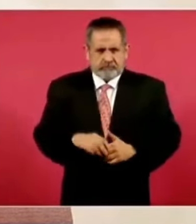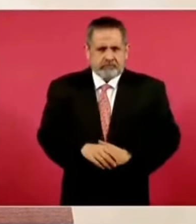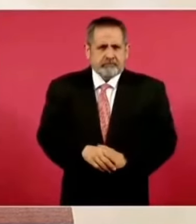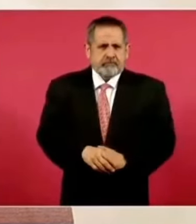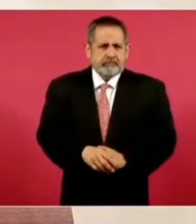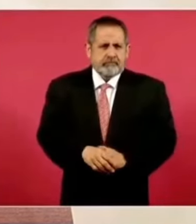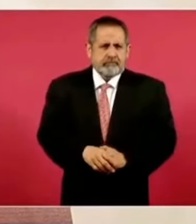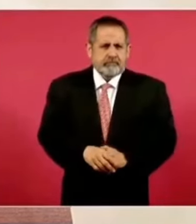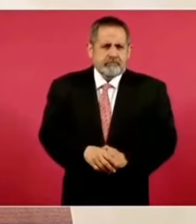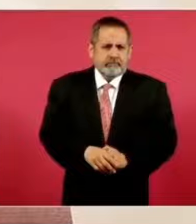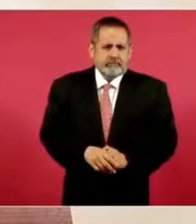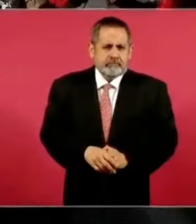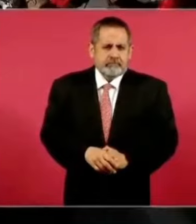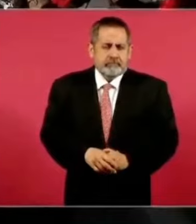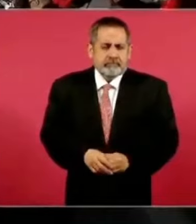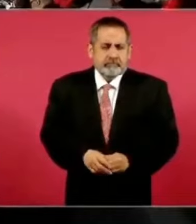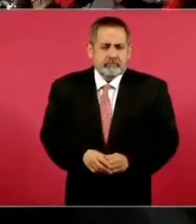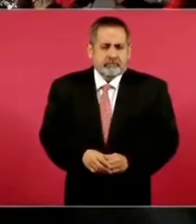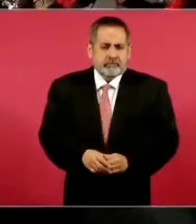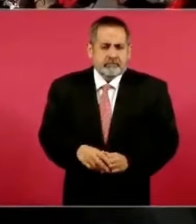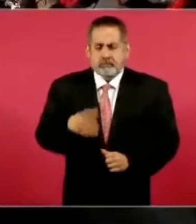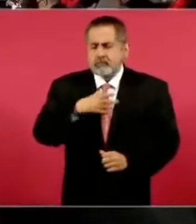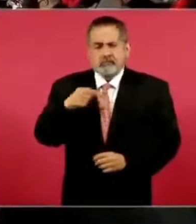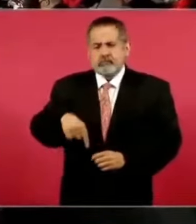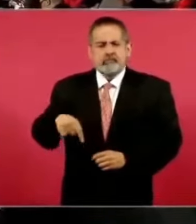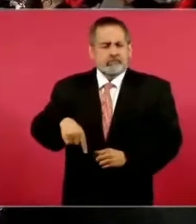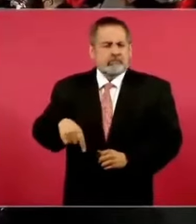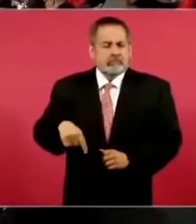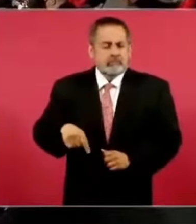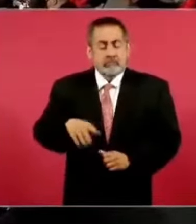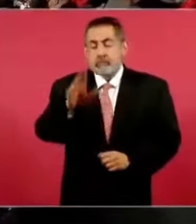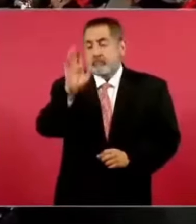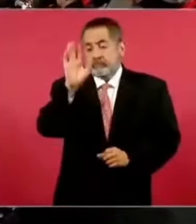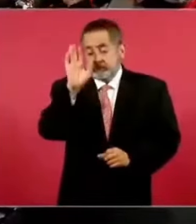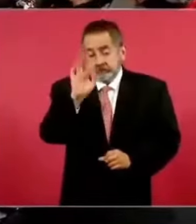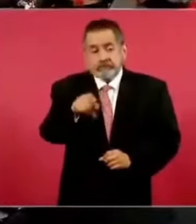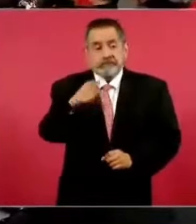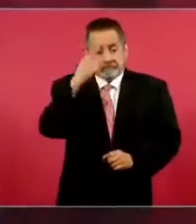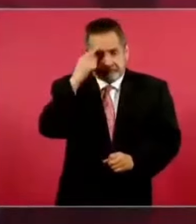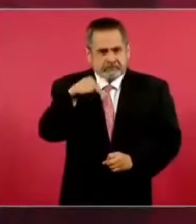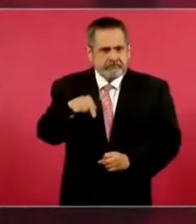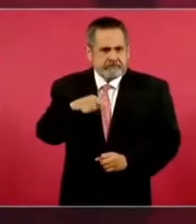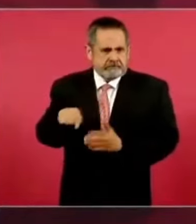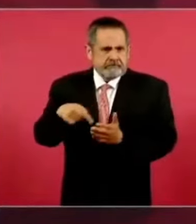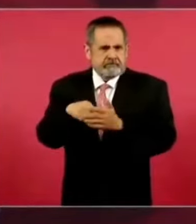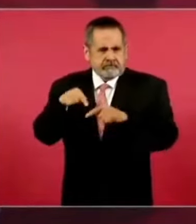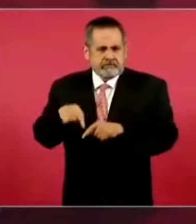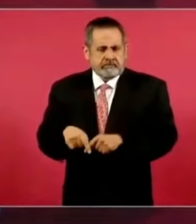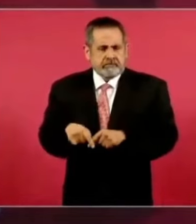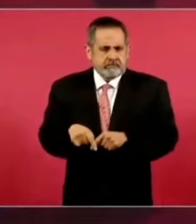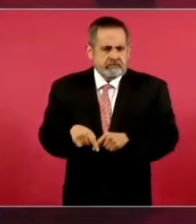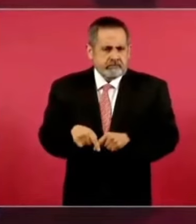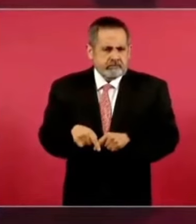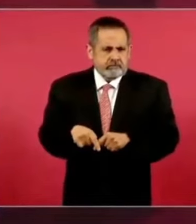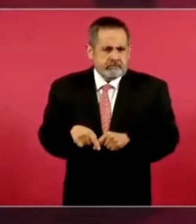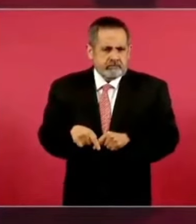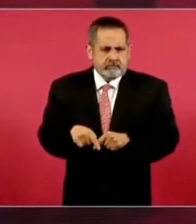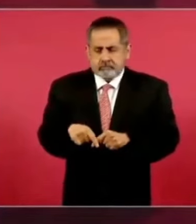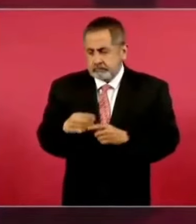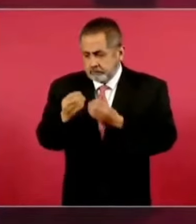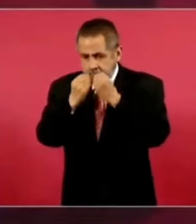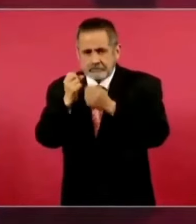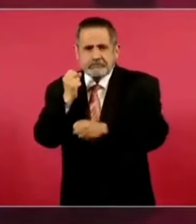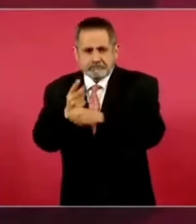no, aquí. Ah, pero vamos a estar aquí, porque nos vamos, eso sí, desayunamos